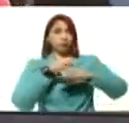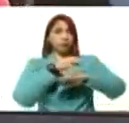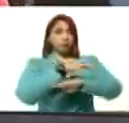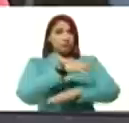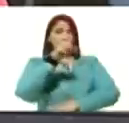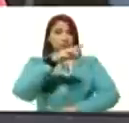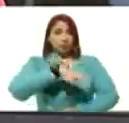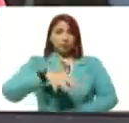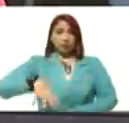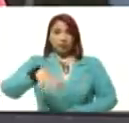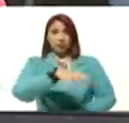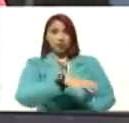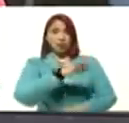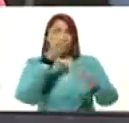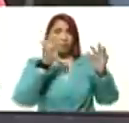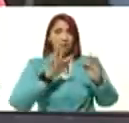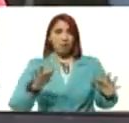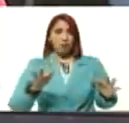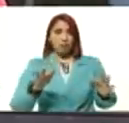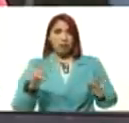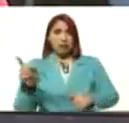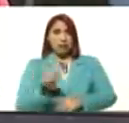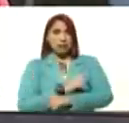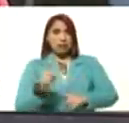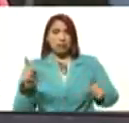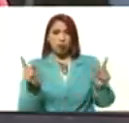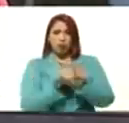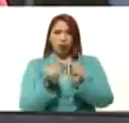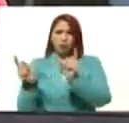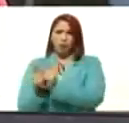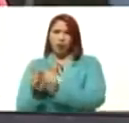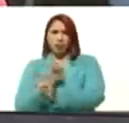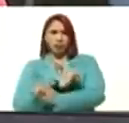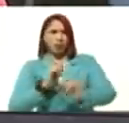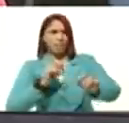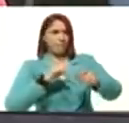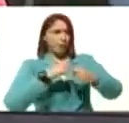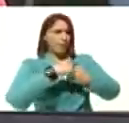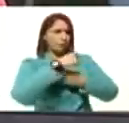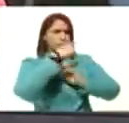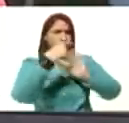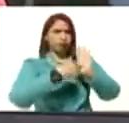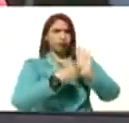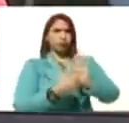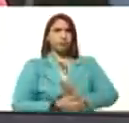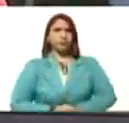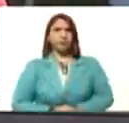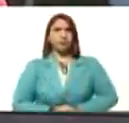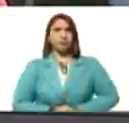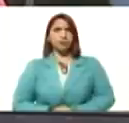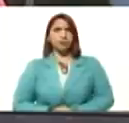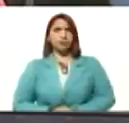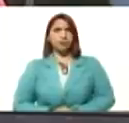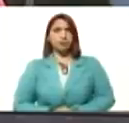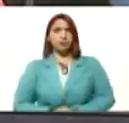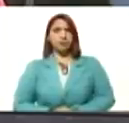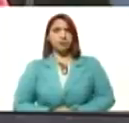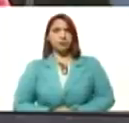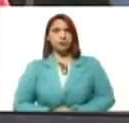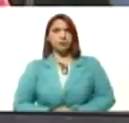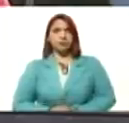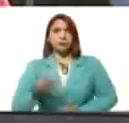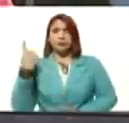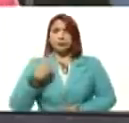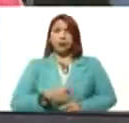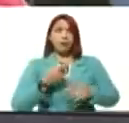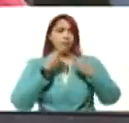de manera que en el corto plazo, muy corto plazo, ya eso esté completamente estructurado y que las líneas que salgan